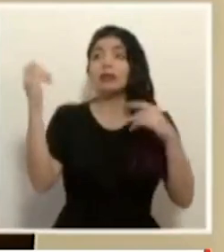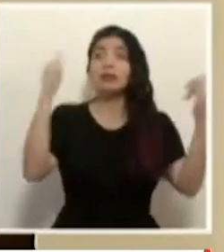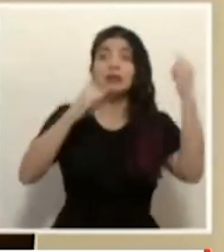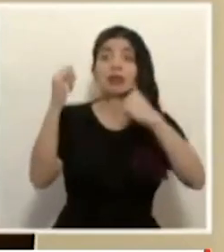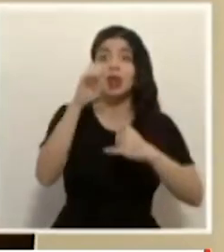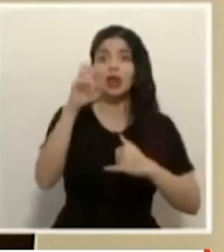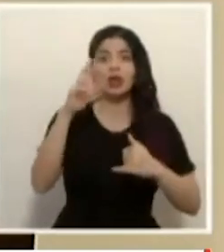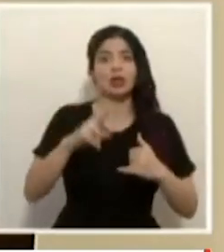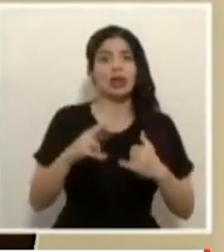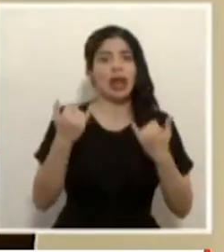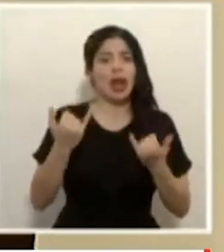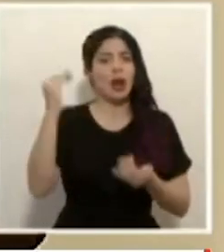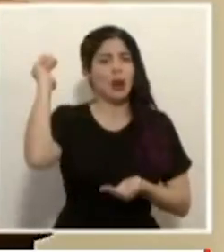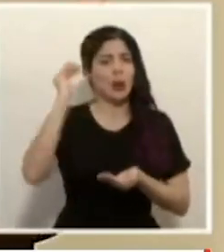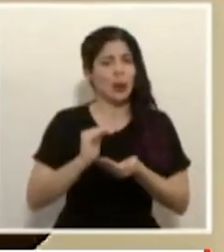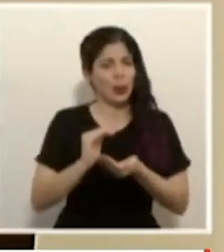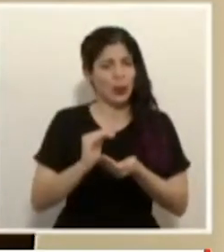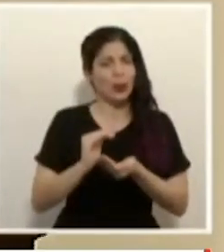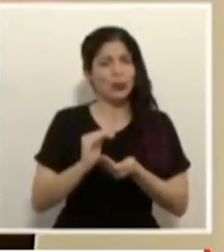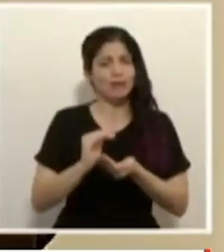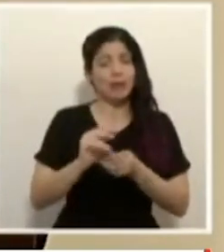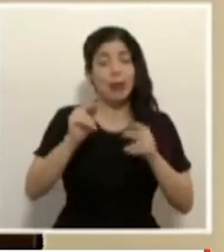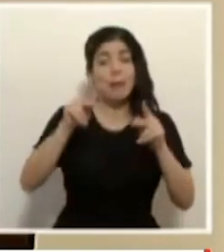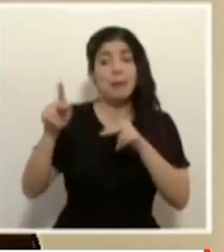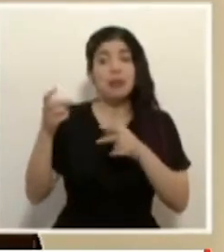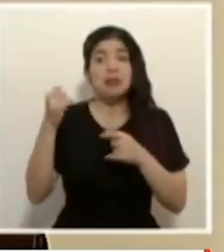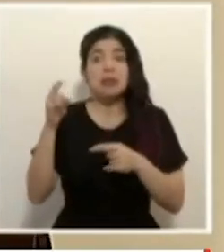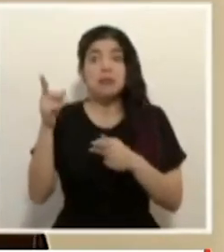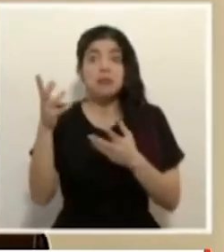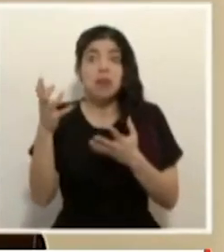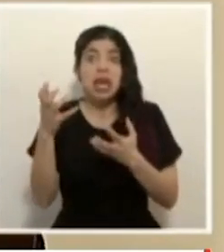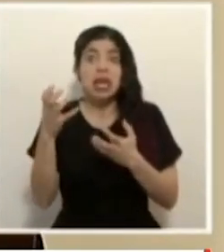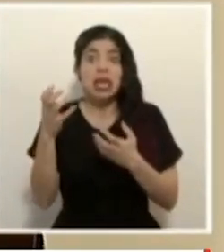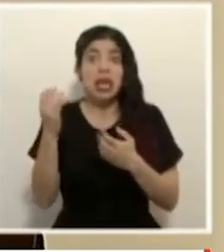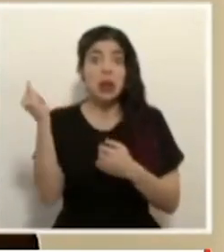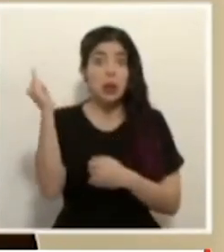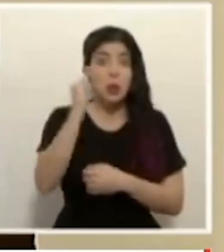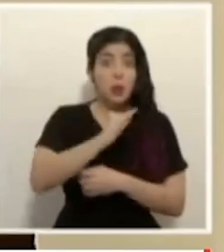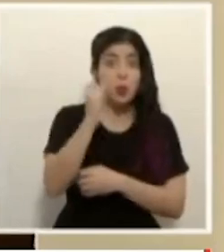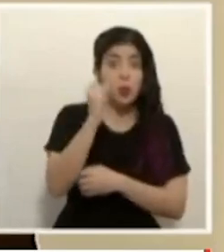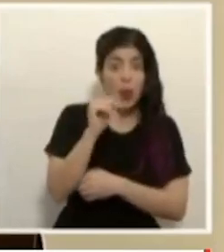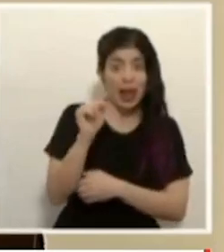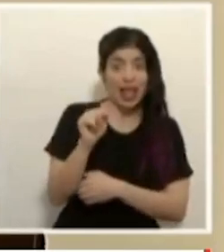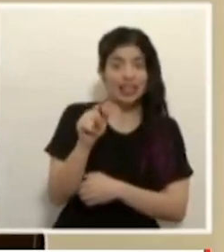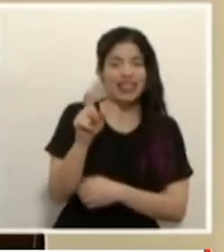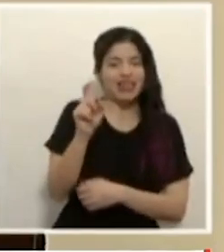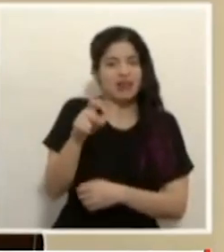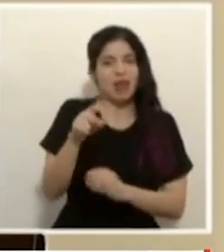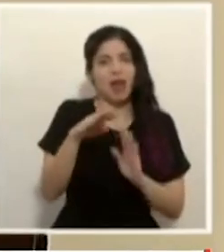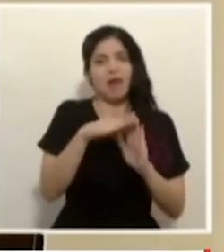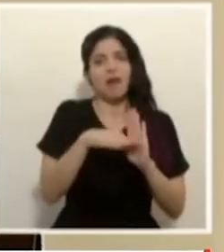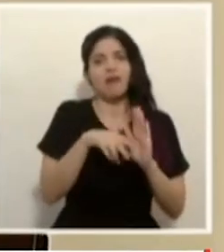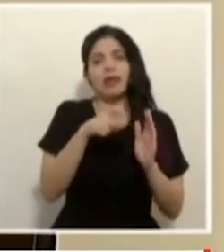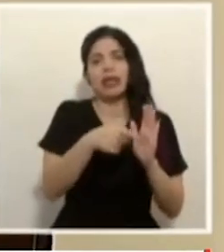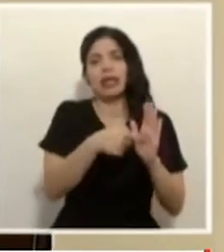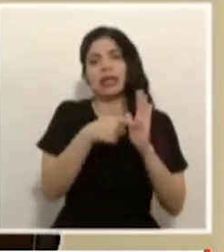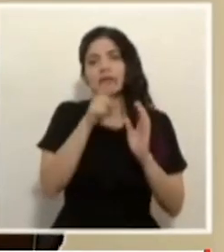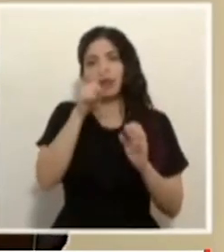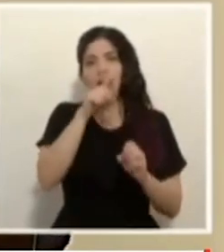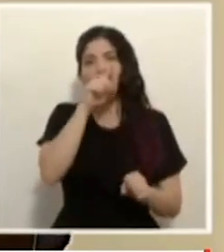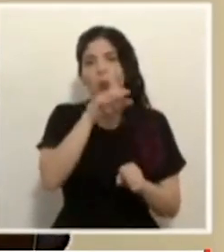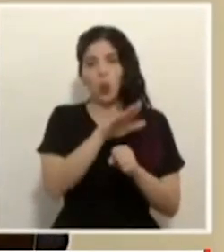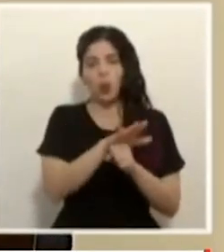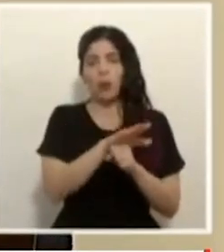muy disminuido en estos momentos, las personas que decidan venir en estos pocos vuelos tienen que cumplir requisitos muy estrictos que